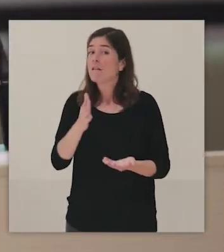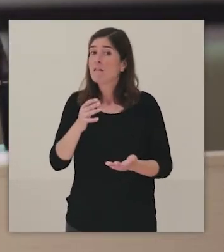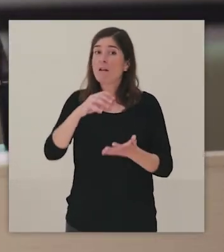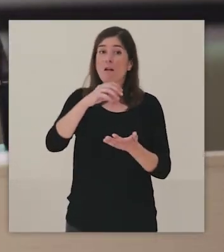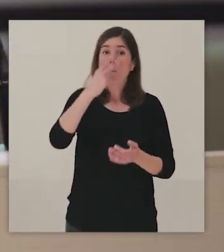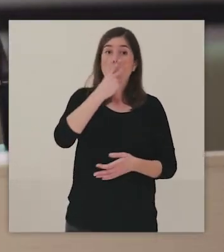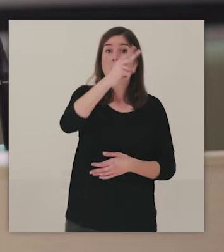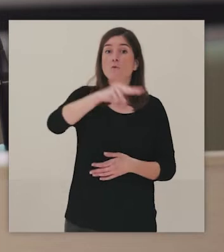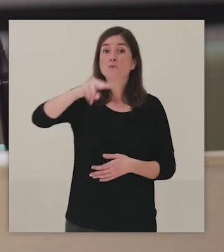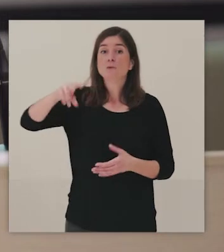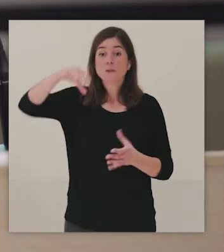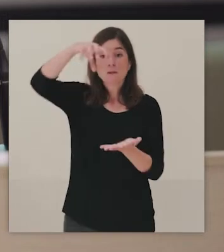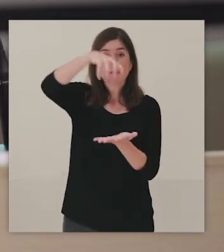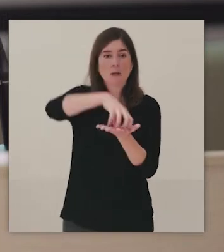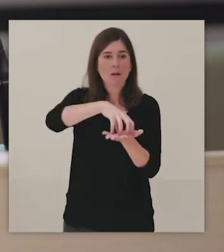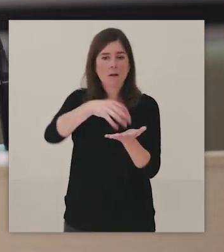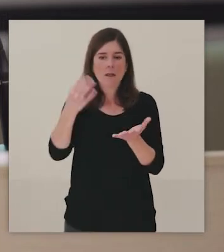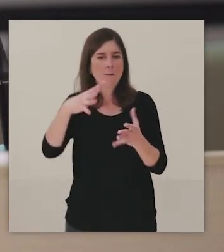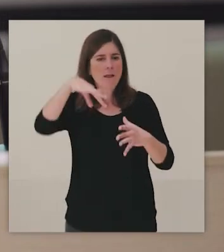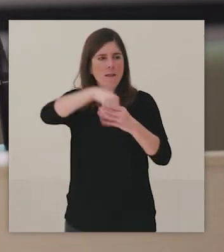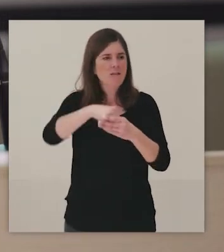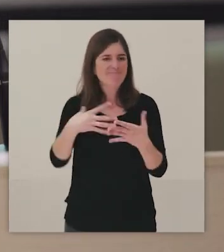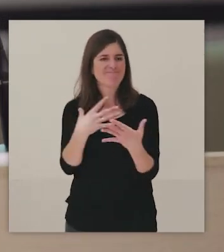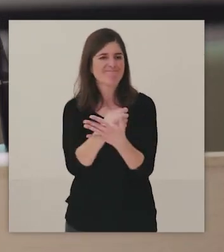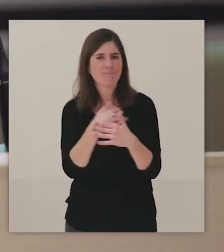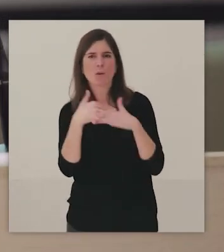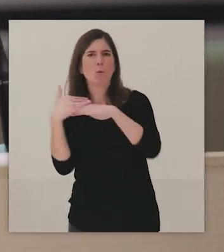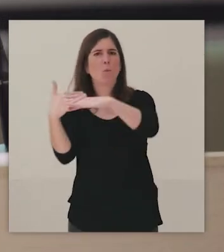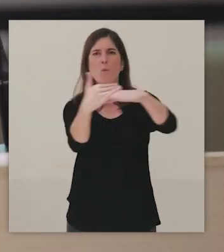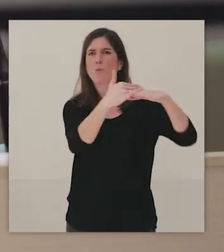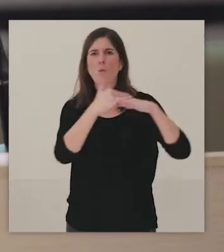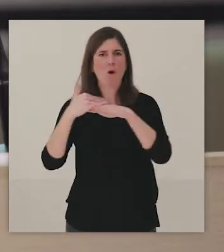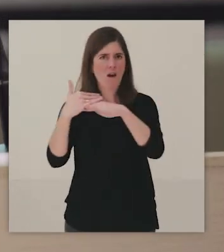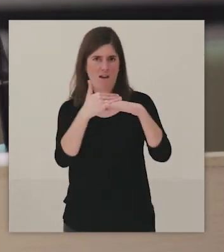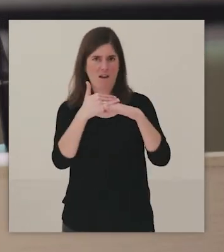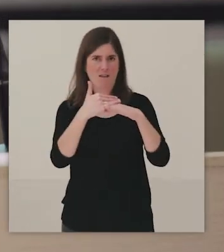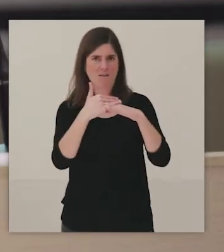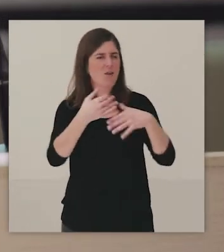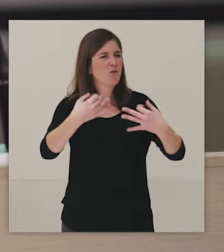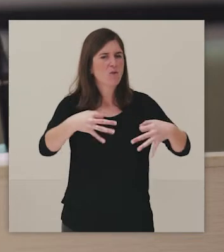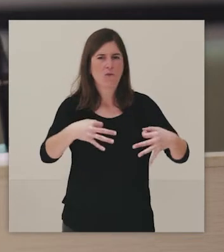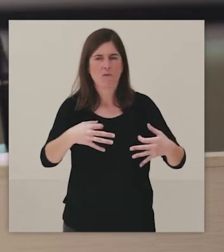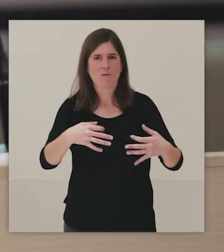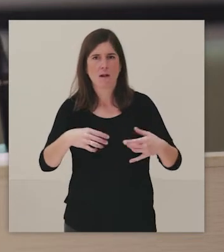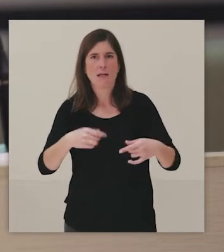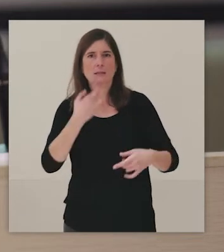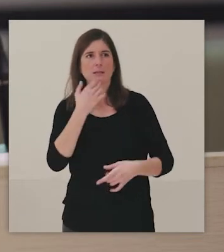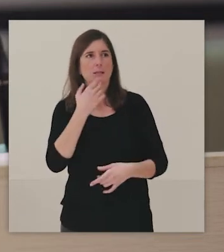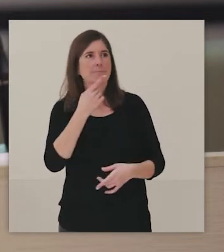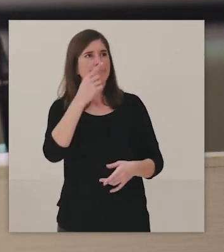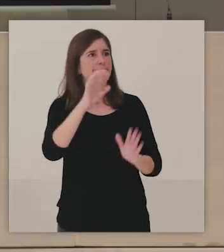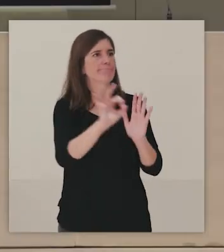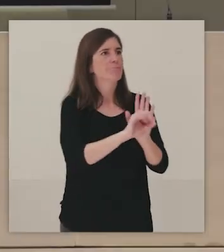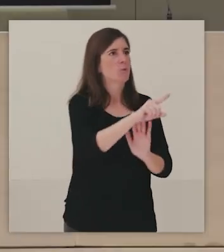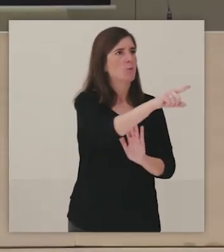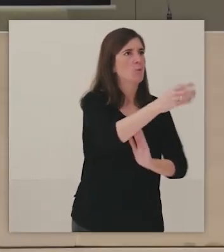contribuyen a eso, a ser espacios de normalización, espacios en los que las etiquetas se quedan fuera, se quedan en la